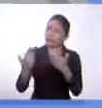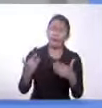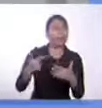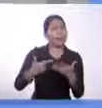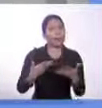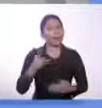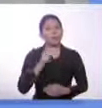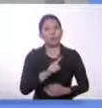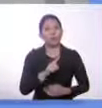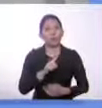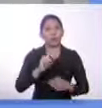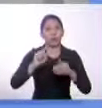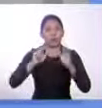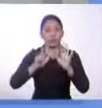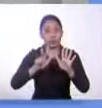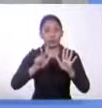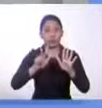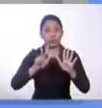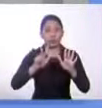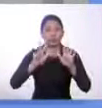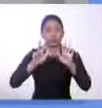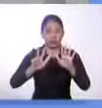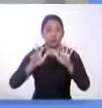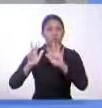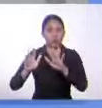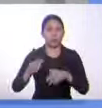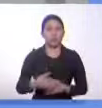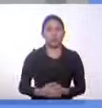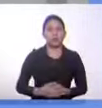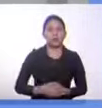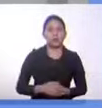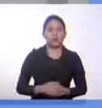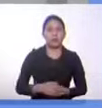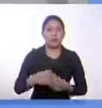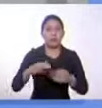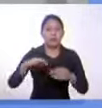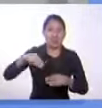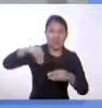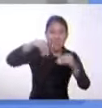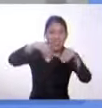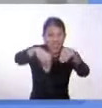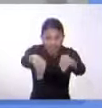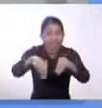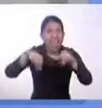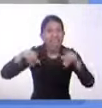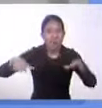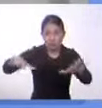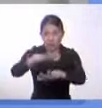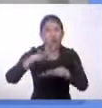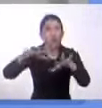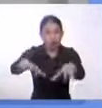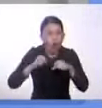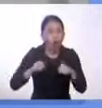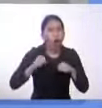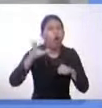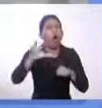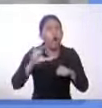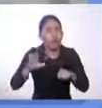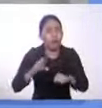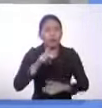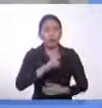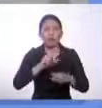1888 los despojan de la mayor parte de tierra para que en 1932